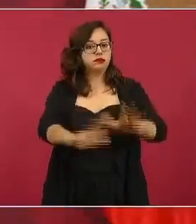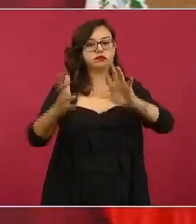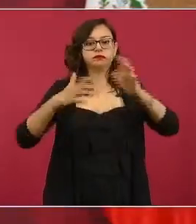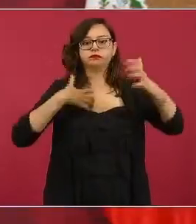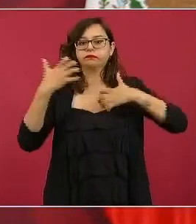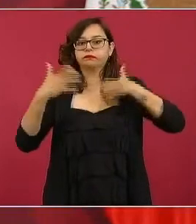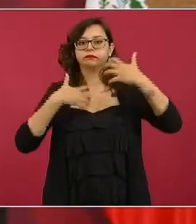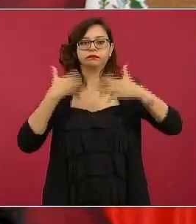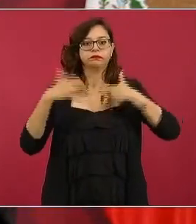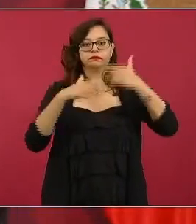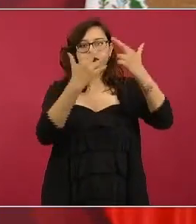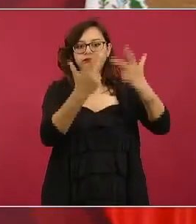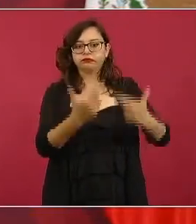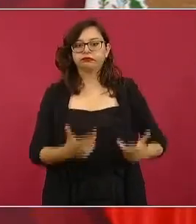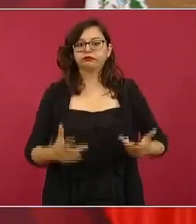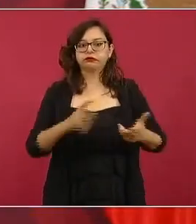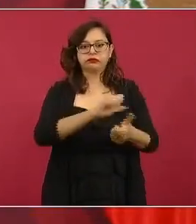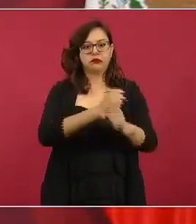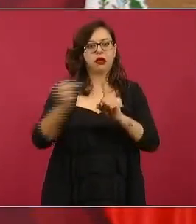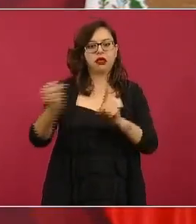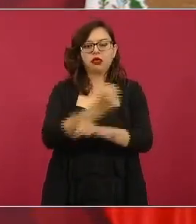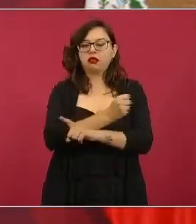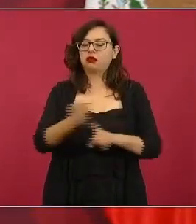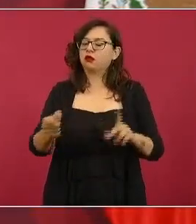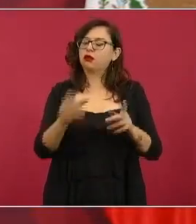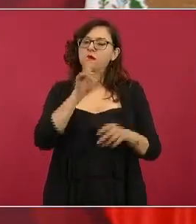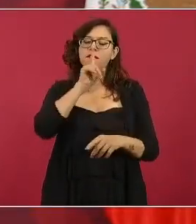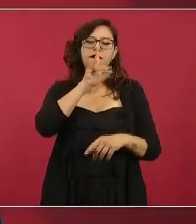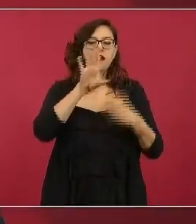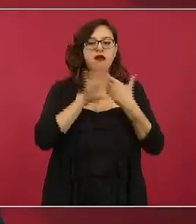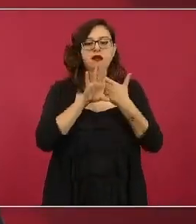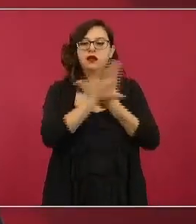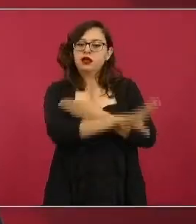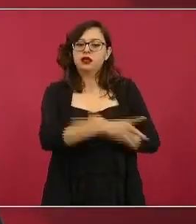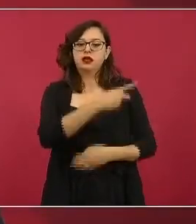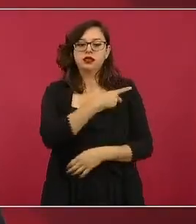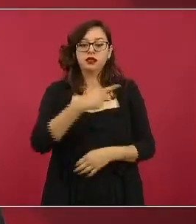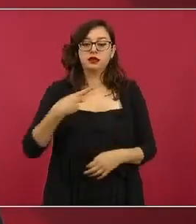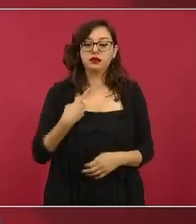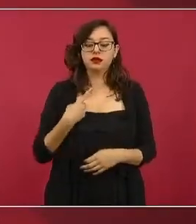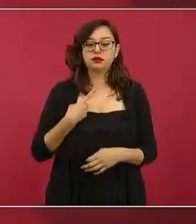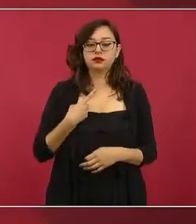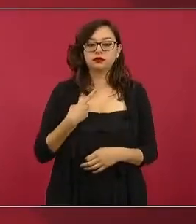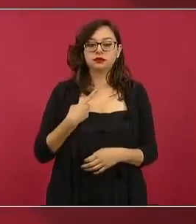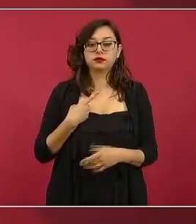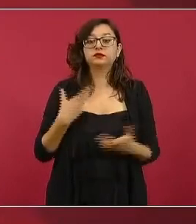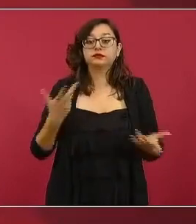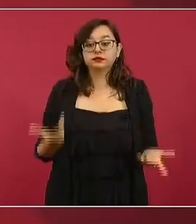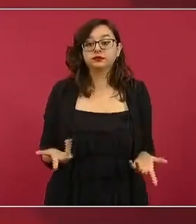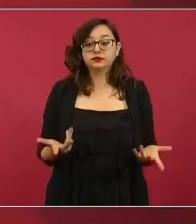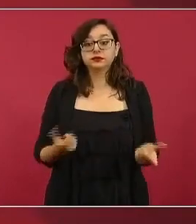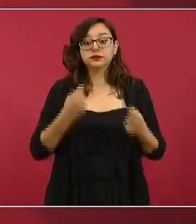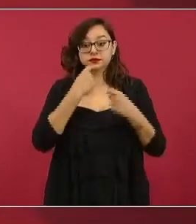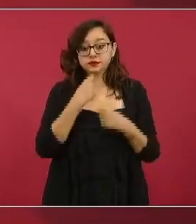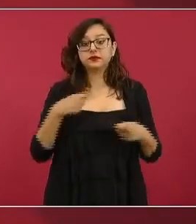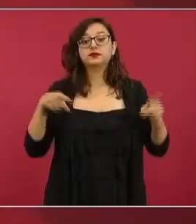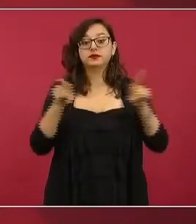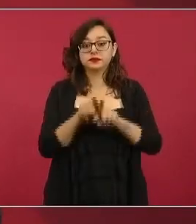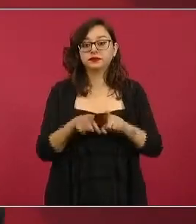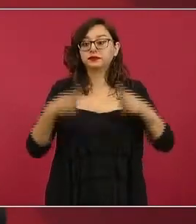digo con mucha claridad para que no utilicen a quienes